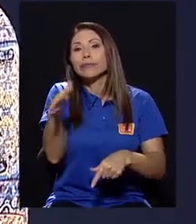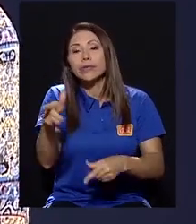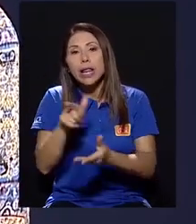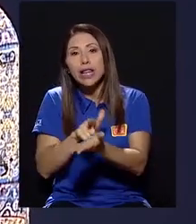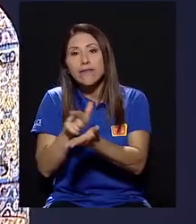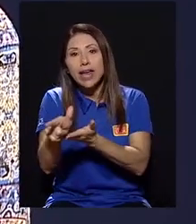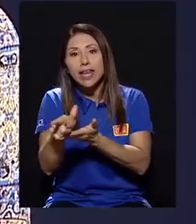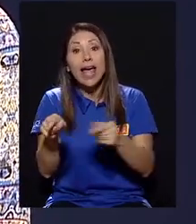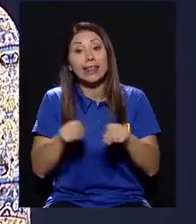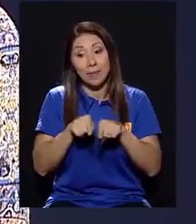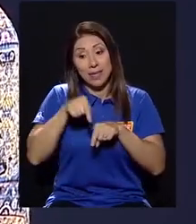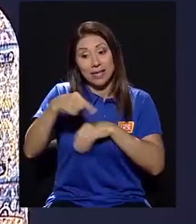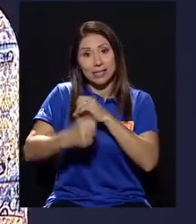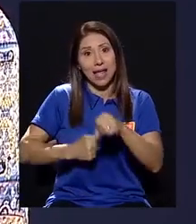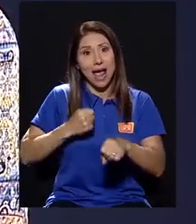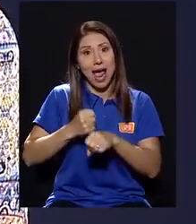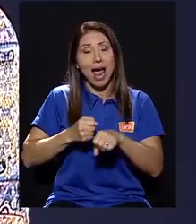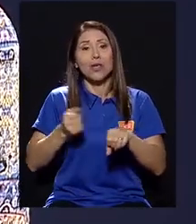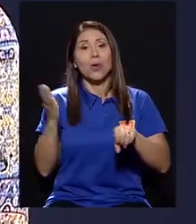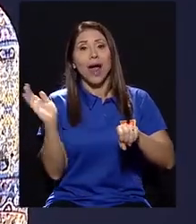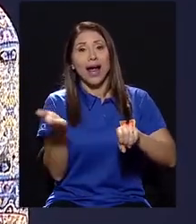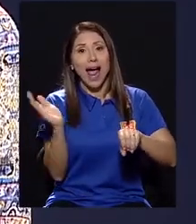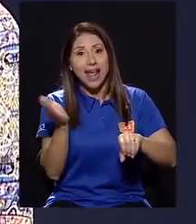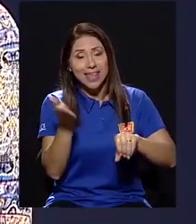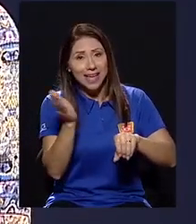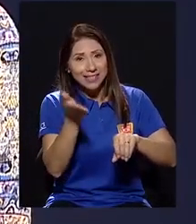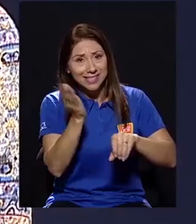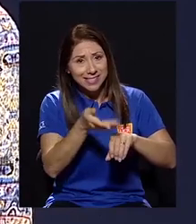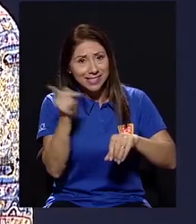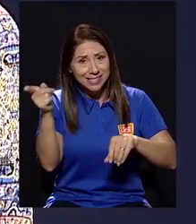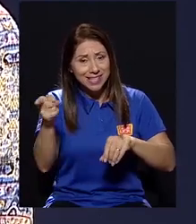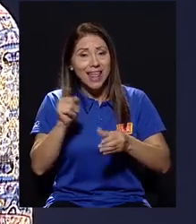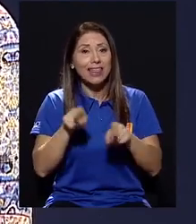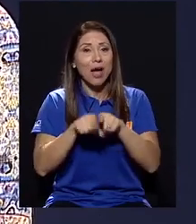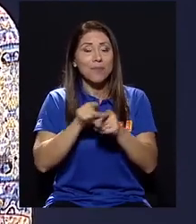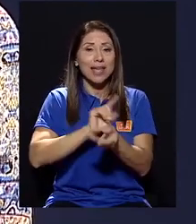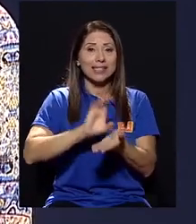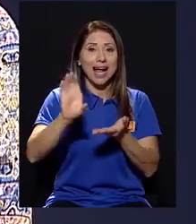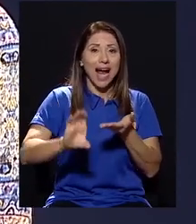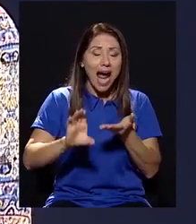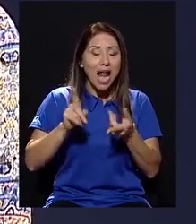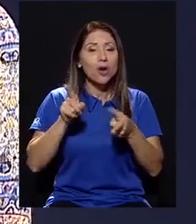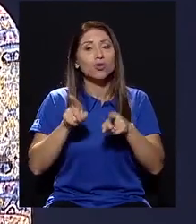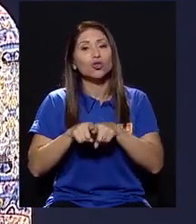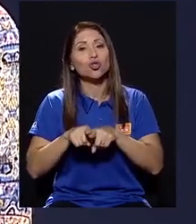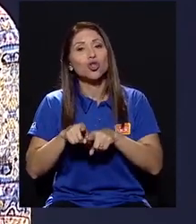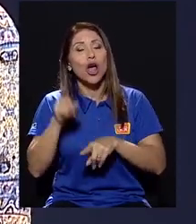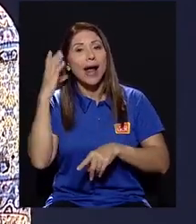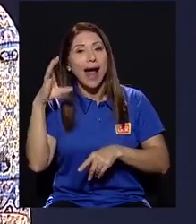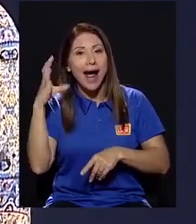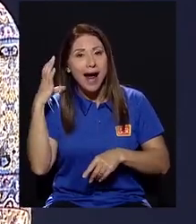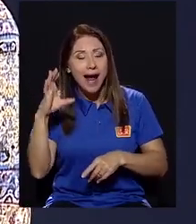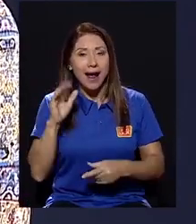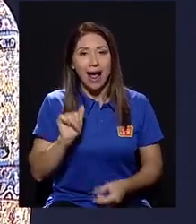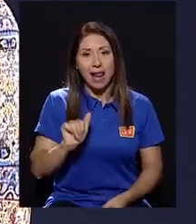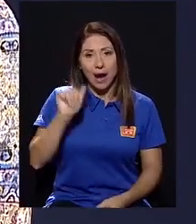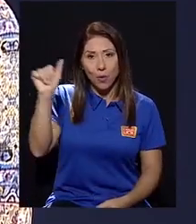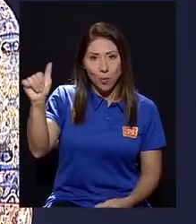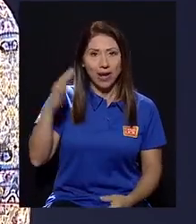este año también vamos a Cañas, se va a San Carlos por el tecnológico, se va a Cartago, se va a La Juela,